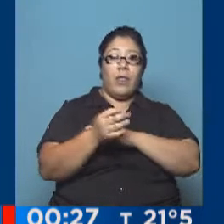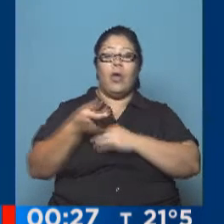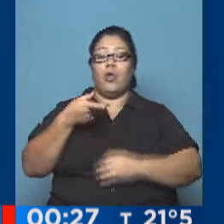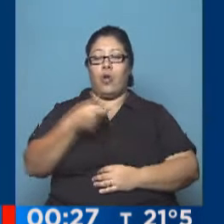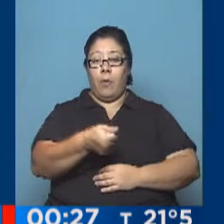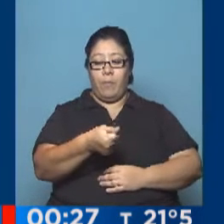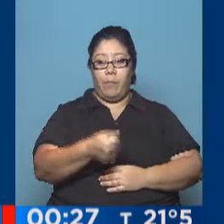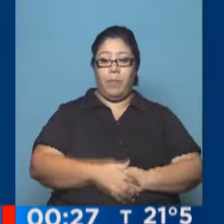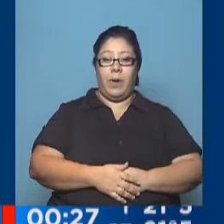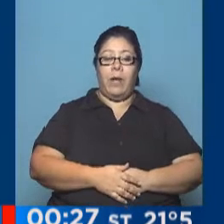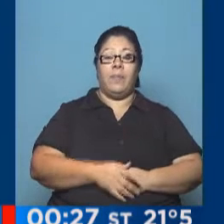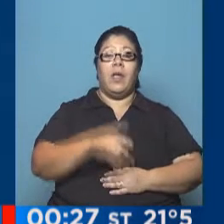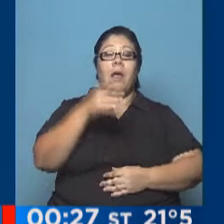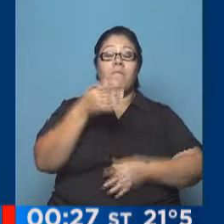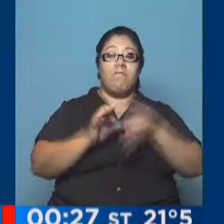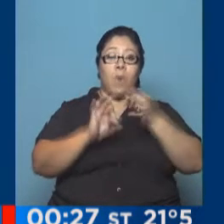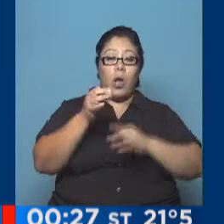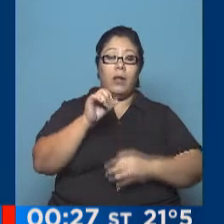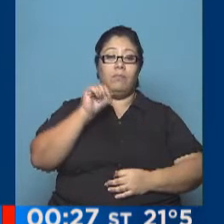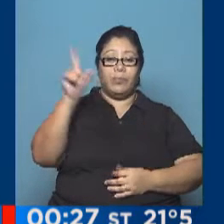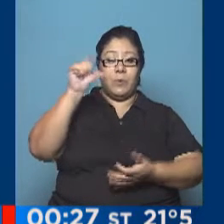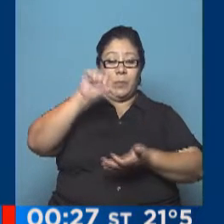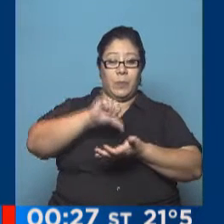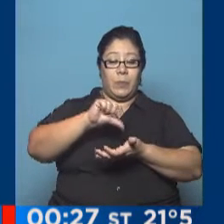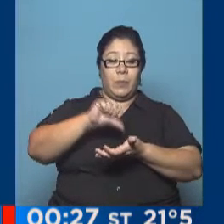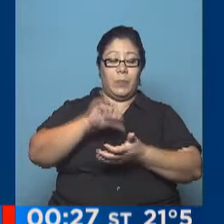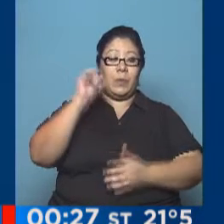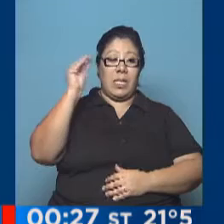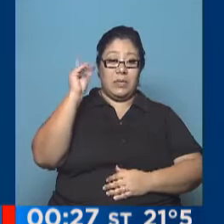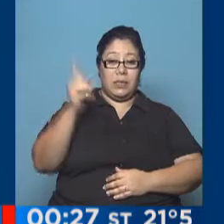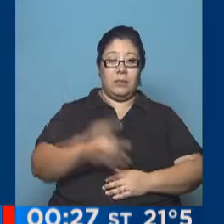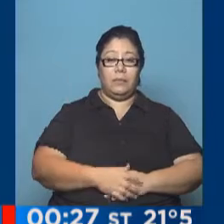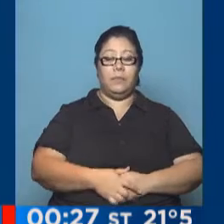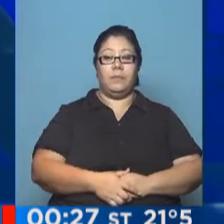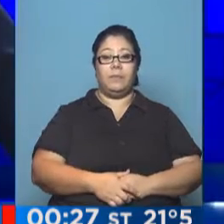real, 3 pesos con 70 para la compra, 4 con 50 para la venta.